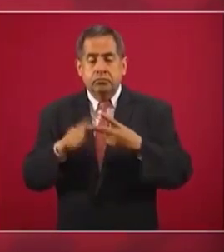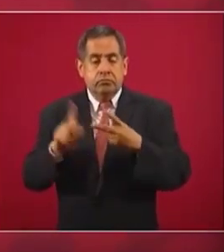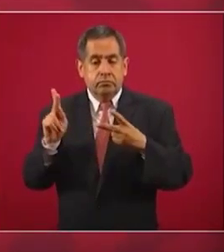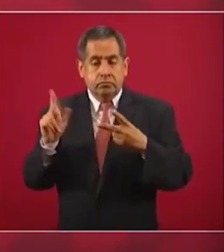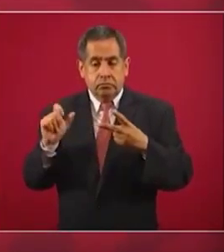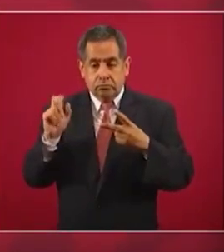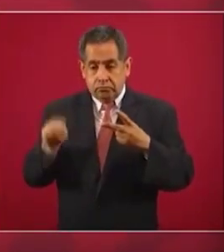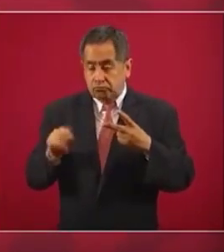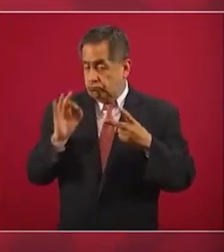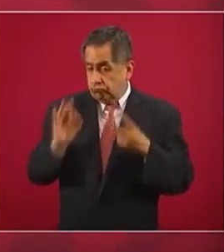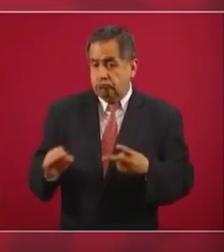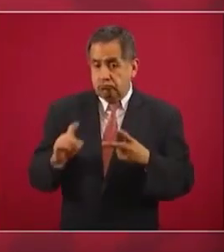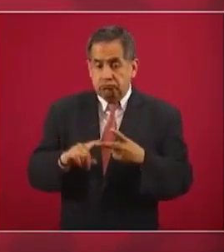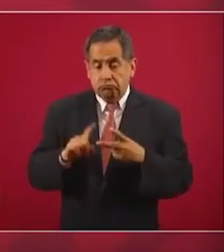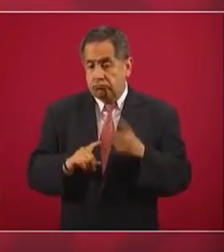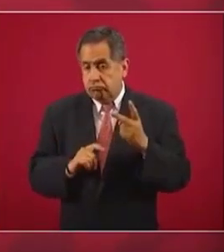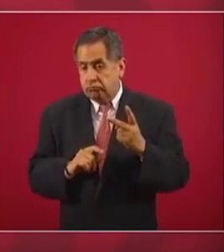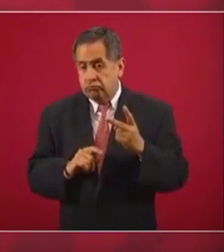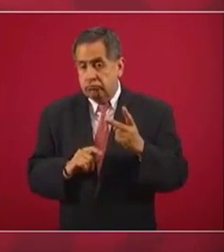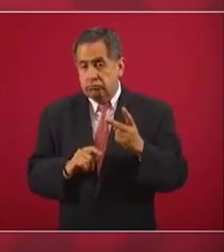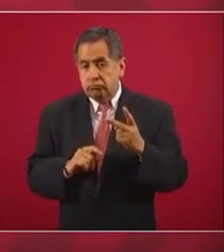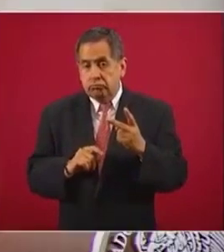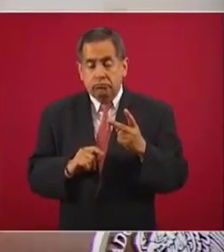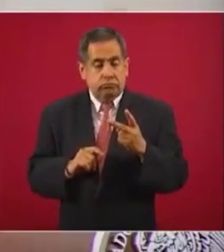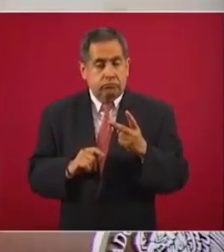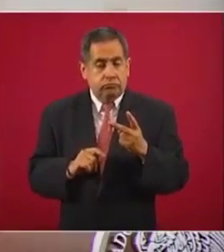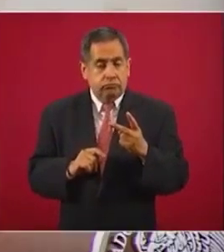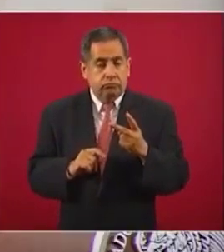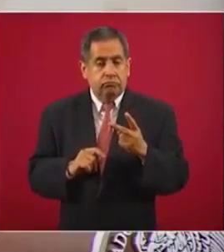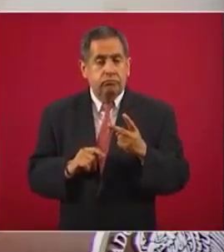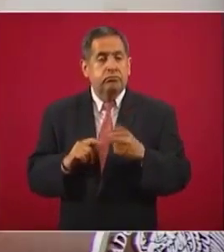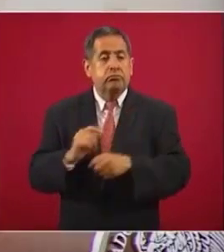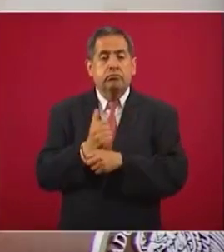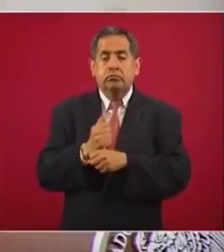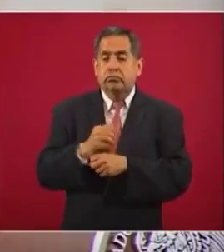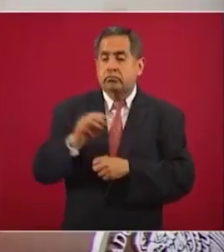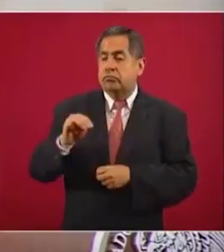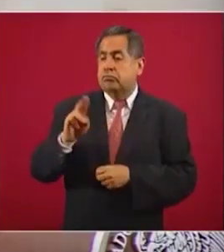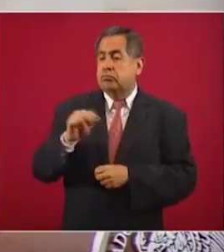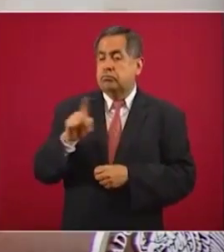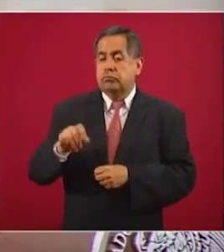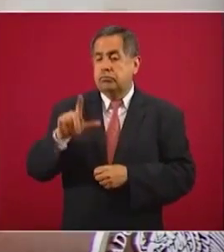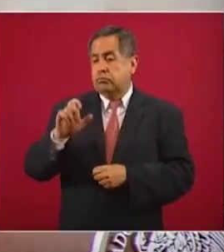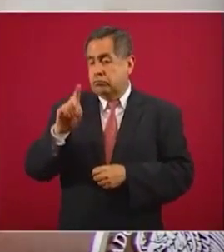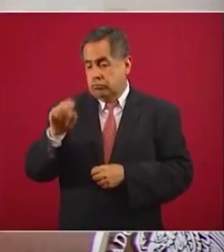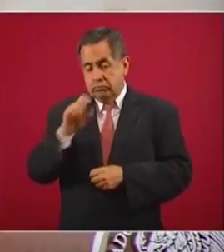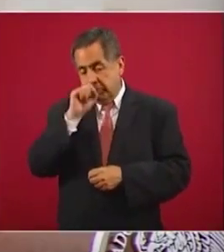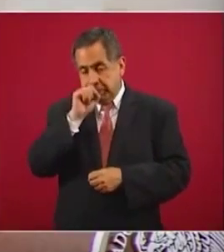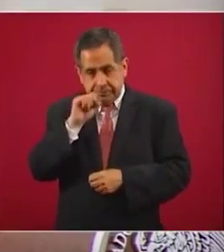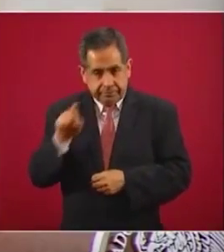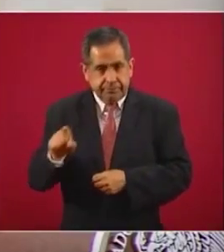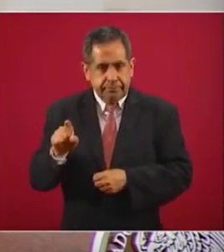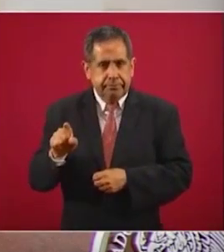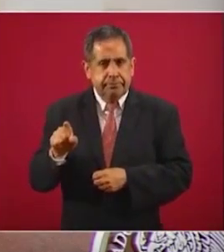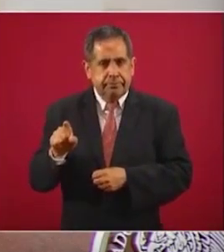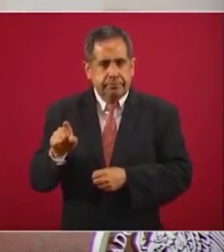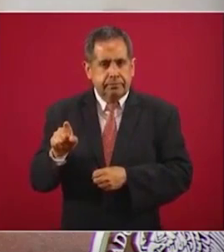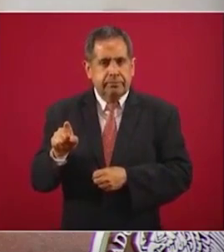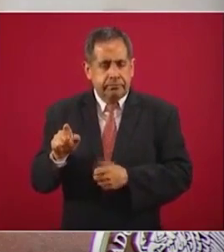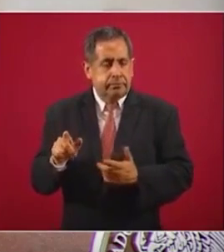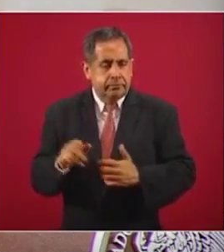Y el licenciado Muñoz Ledo, también porque se lo